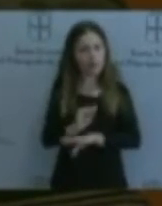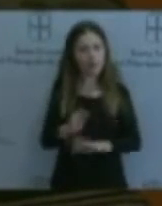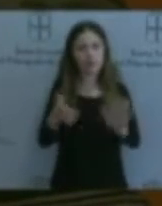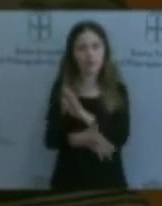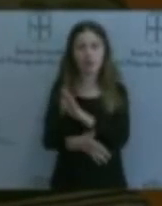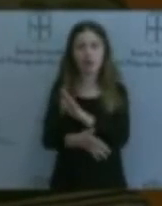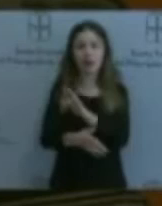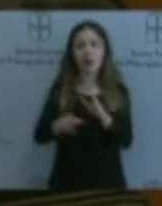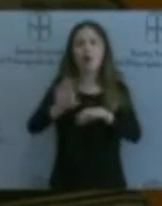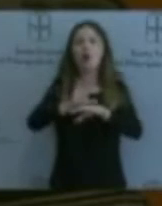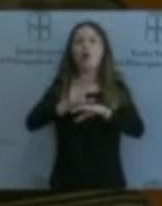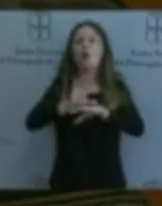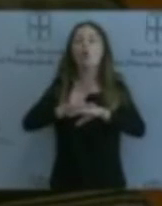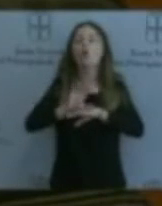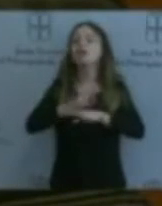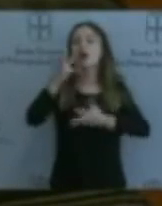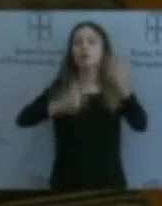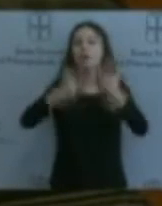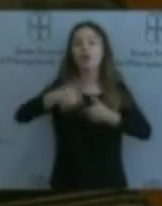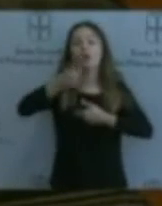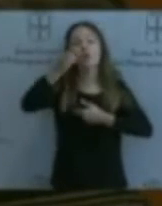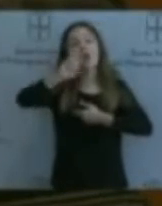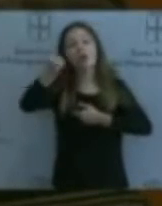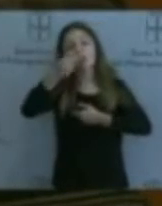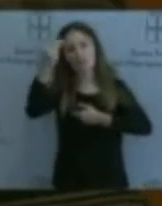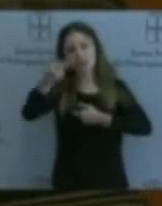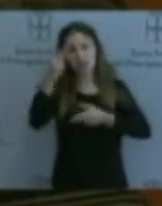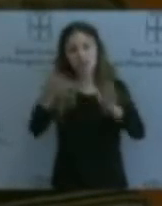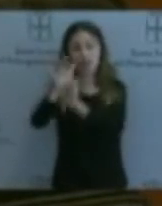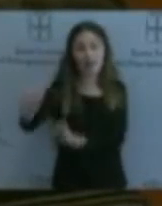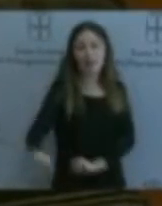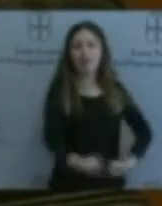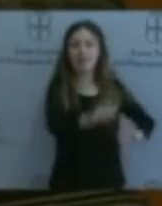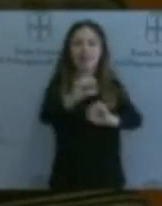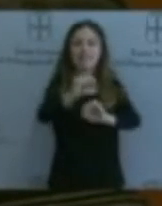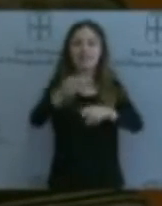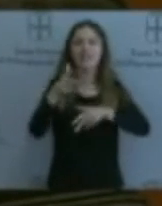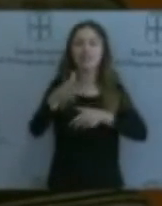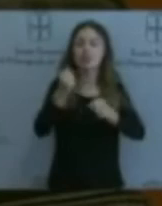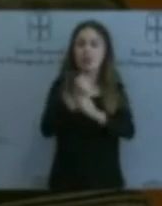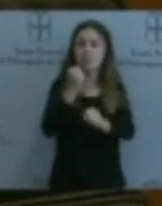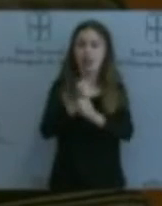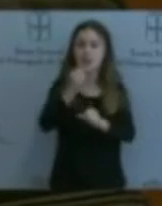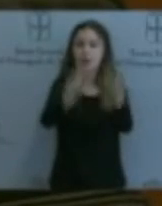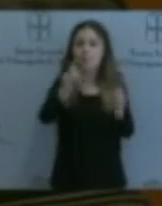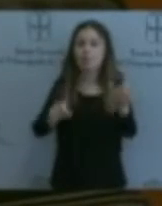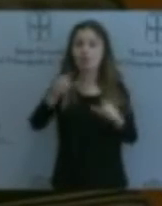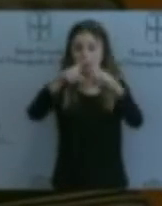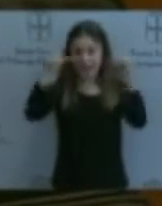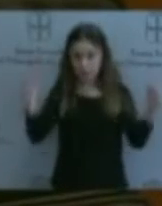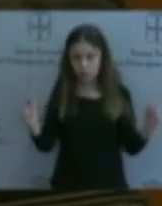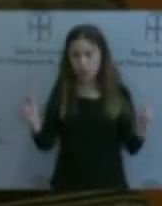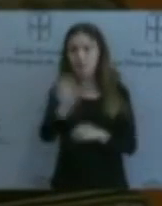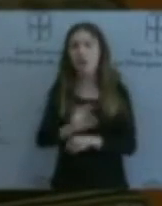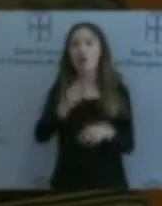otros intereses que no sean los intereses de la defensa de los derechos laborales de nuestra gente asturiana y de los derechos de la empresa. Le digo, hay que tener